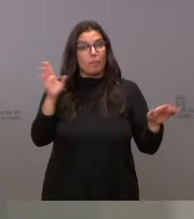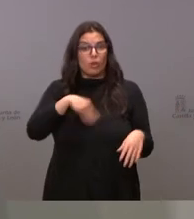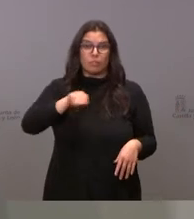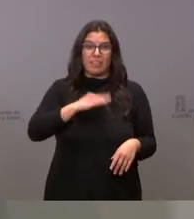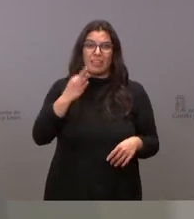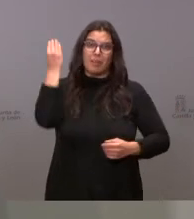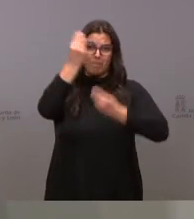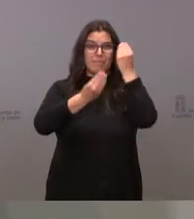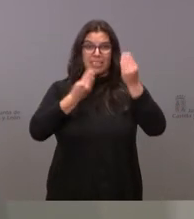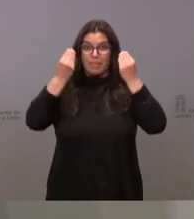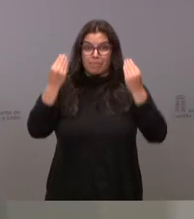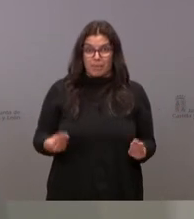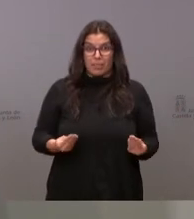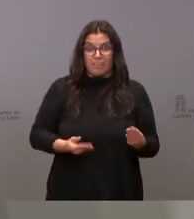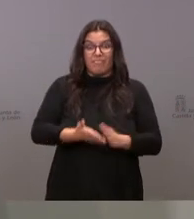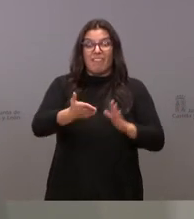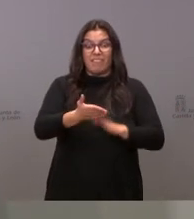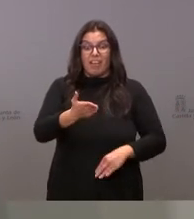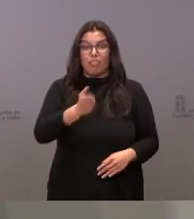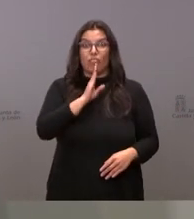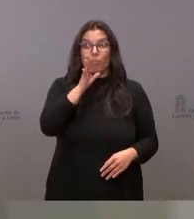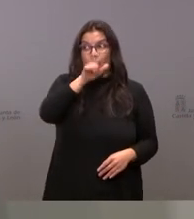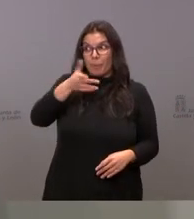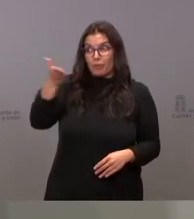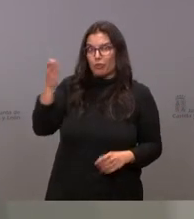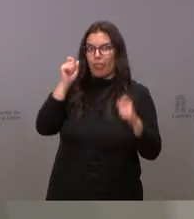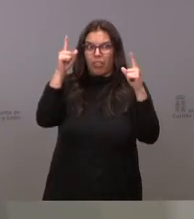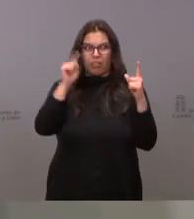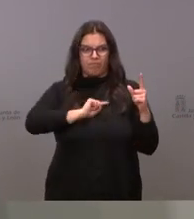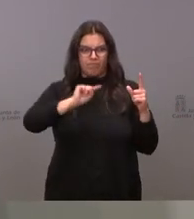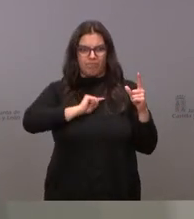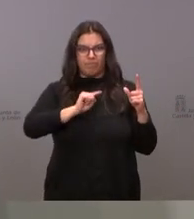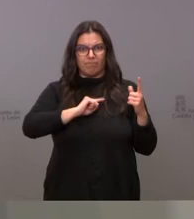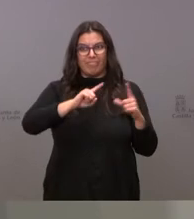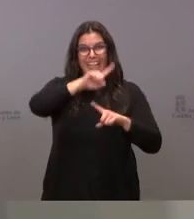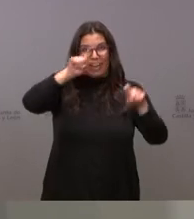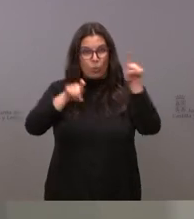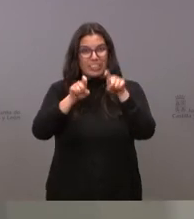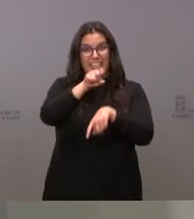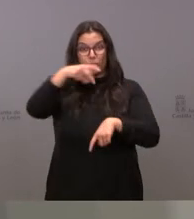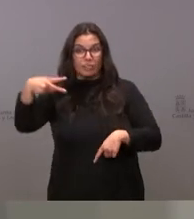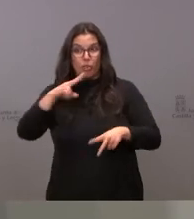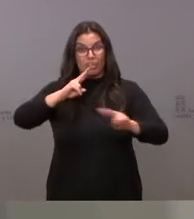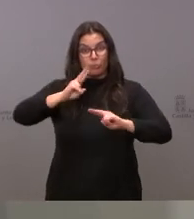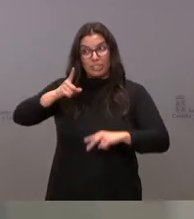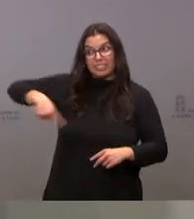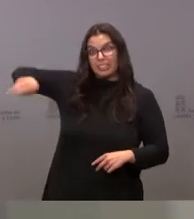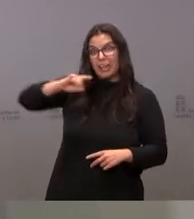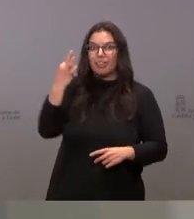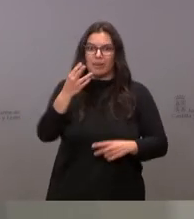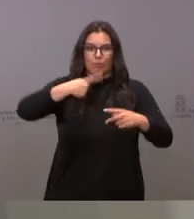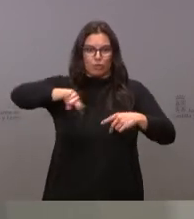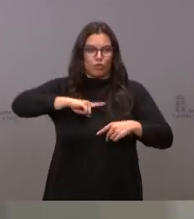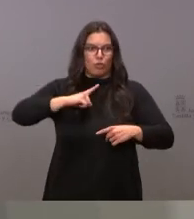reflexionar sobre lo que los ciudadanos están diciendo con estas encuestas y deberíamos en algún momento